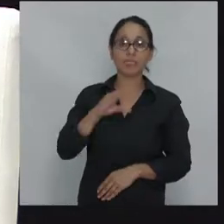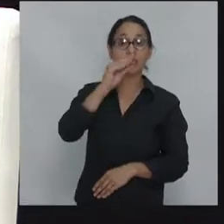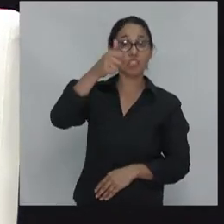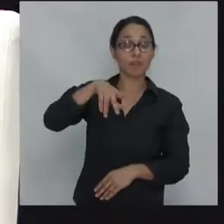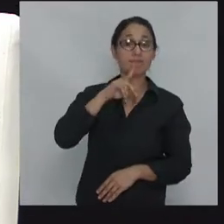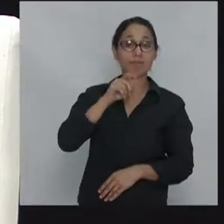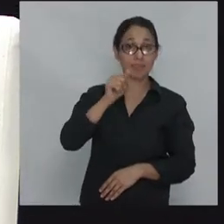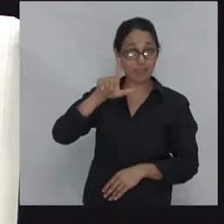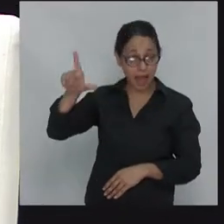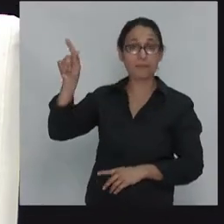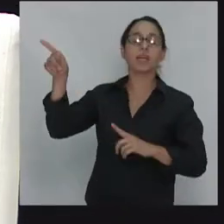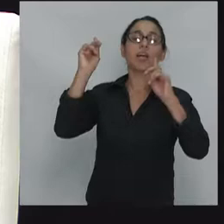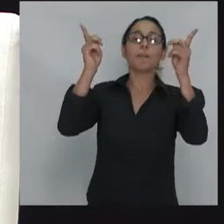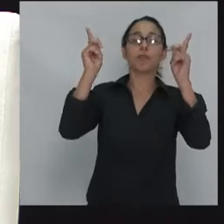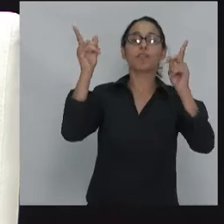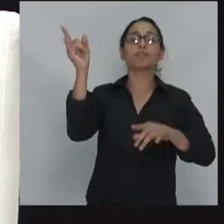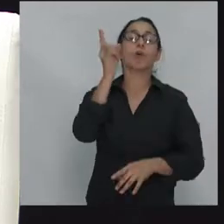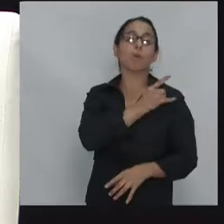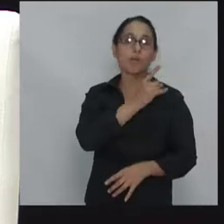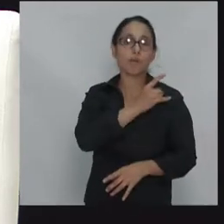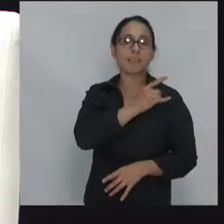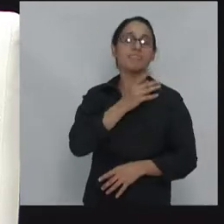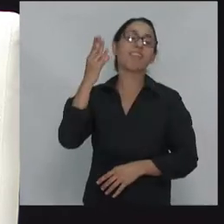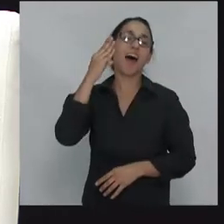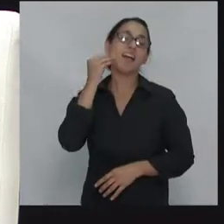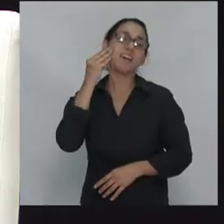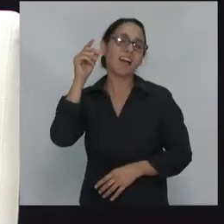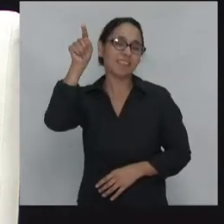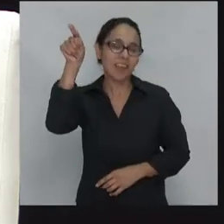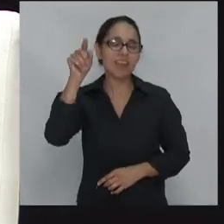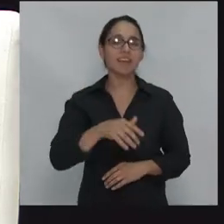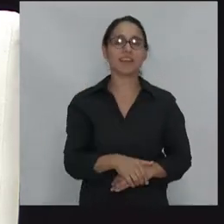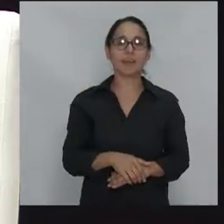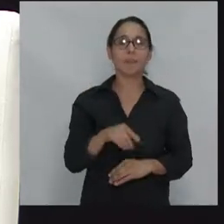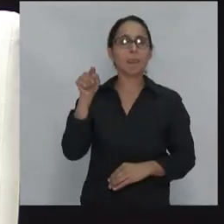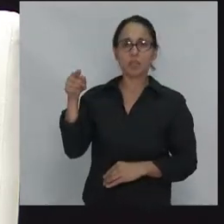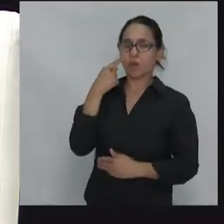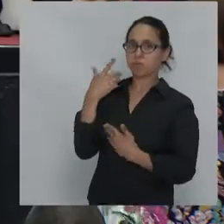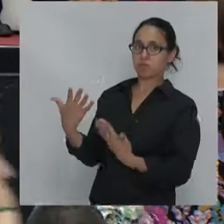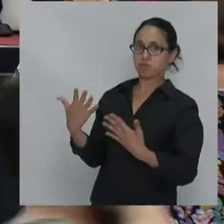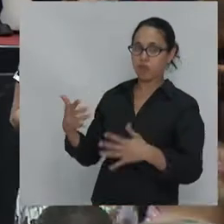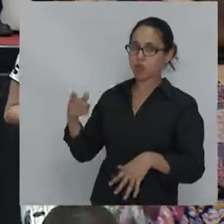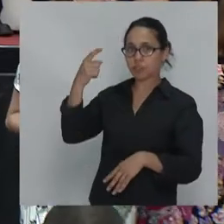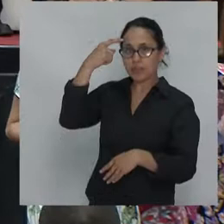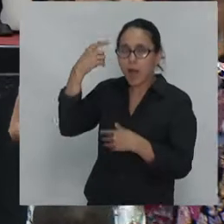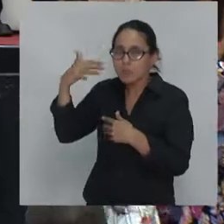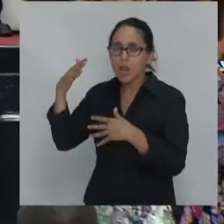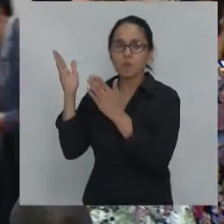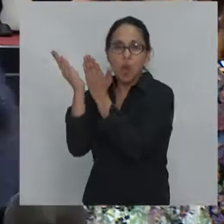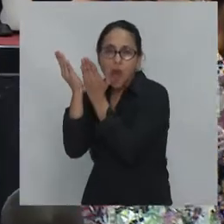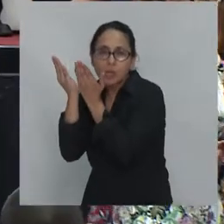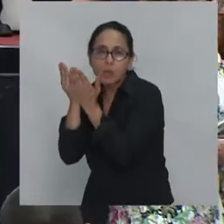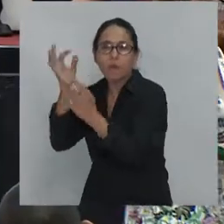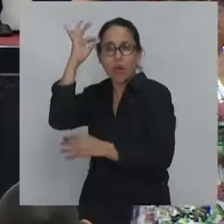Chantal es profesora de la Universidad de Westminster en el Reino Unido y es una reconocidísima intelectual, filósofa,